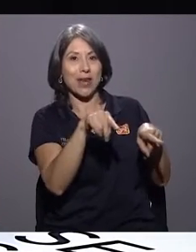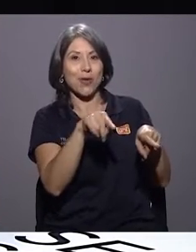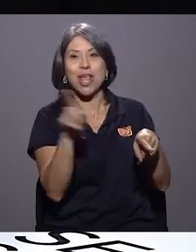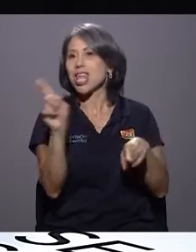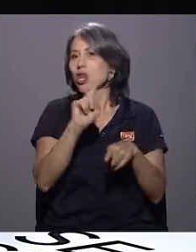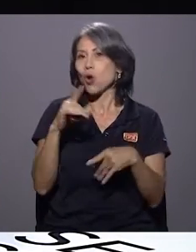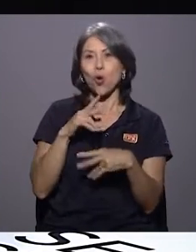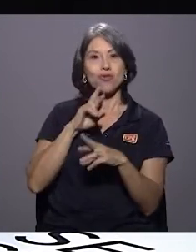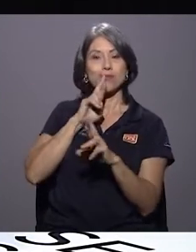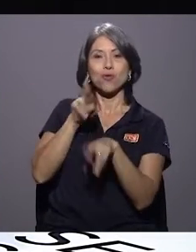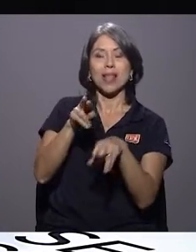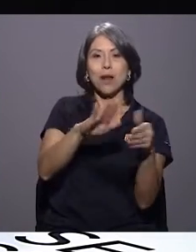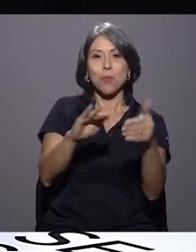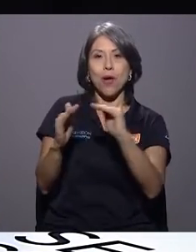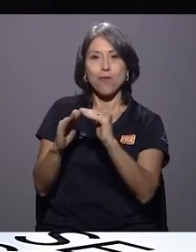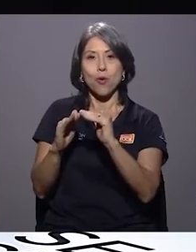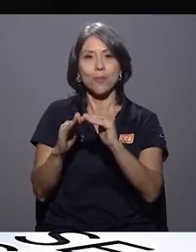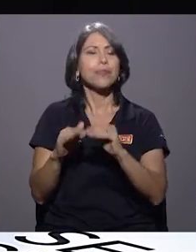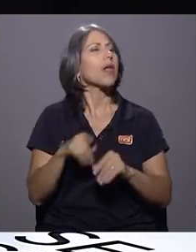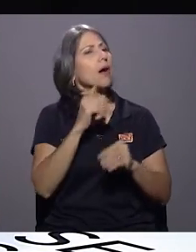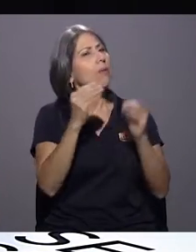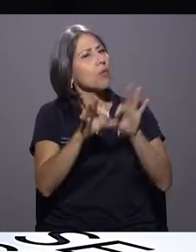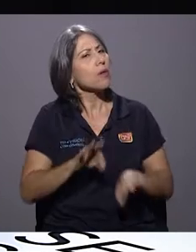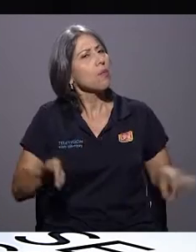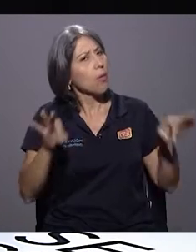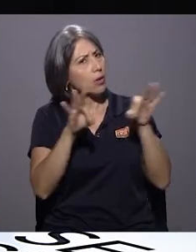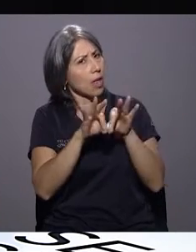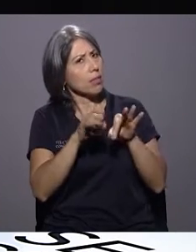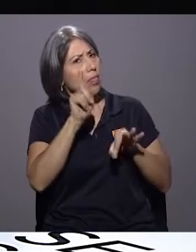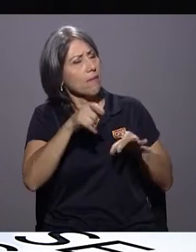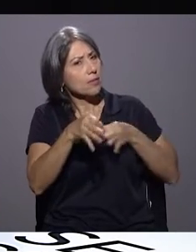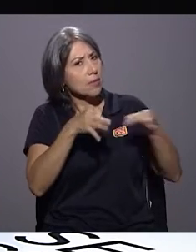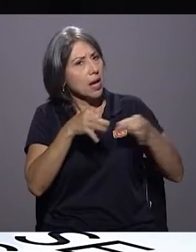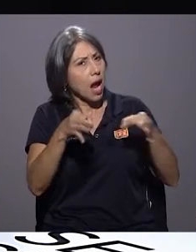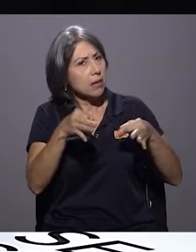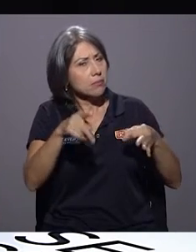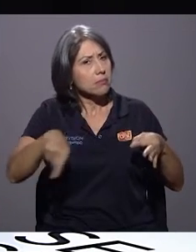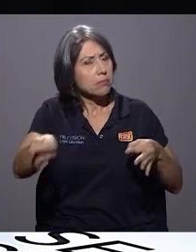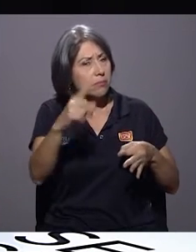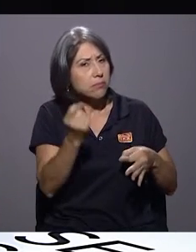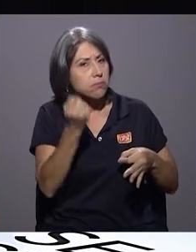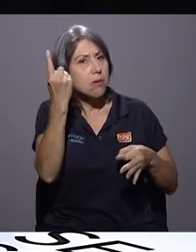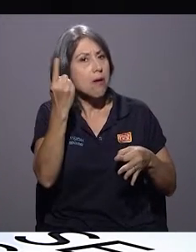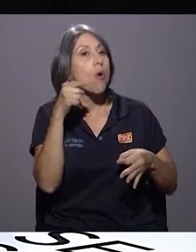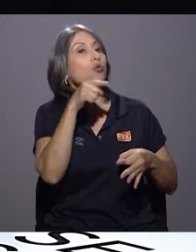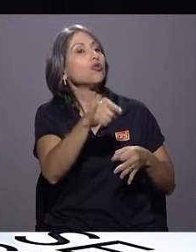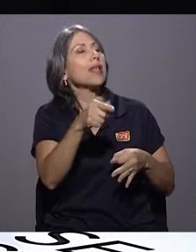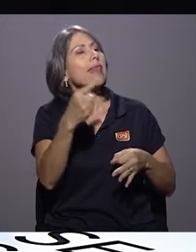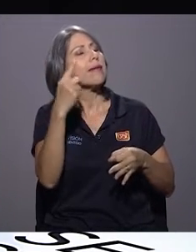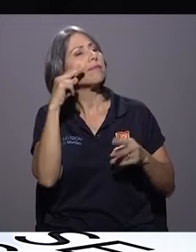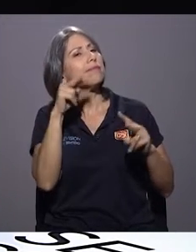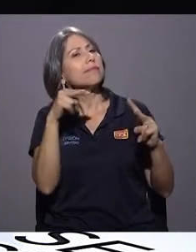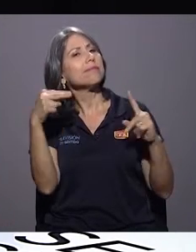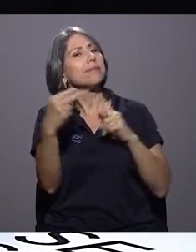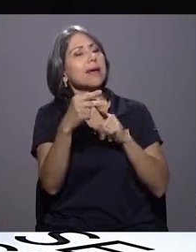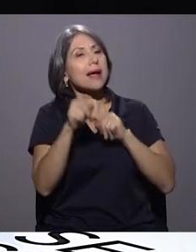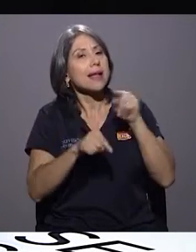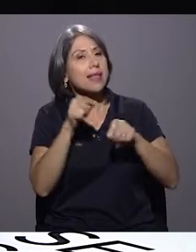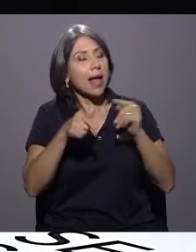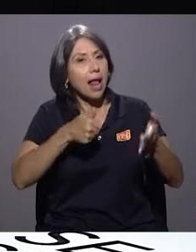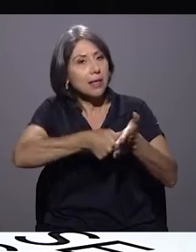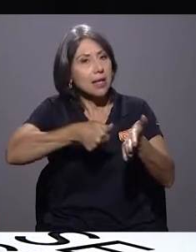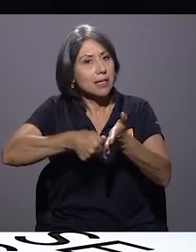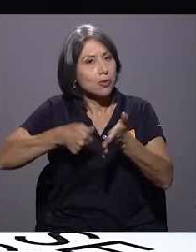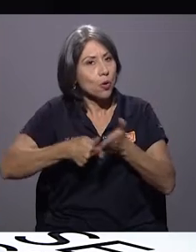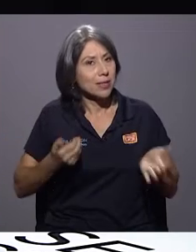potente, pero pongámoslo como en términos para que la audiencia lo entienda. Usted hace esa mirada crítica hacia las elecciones. Entonces, los